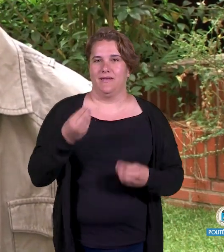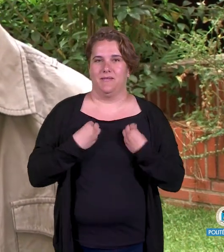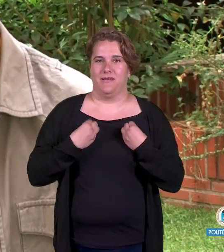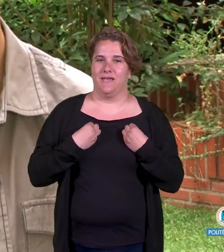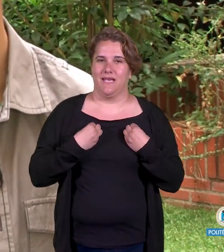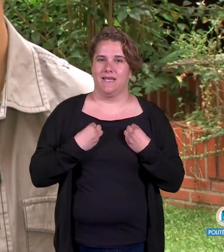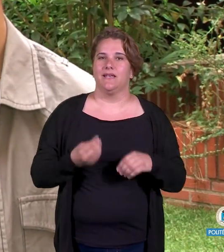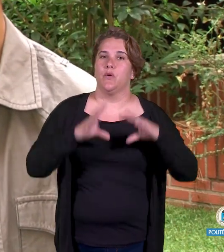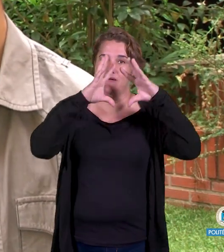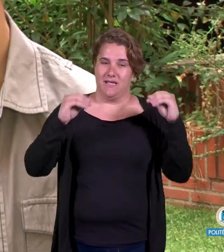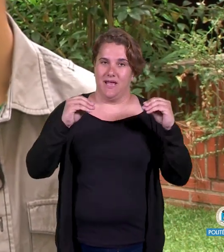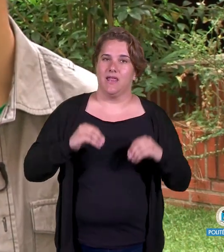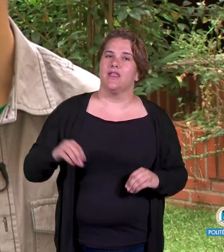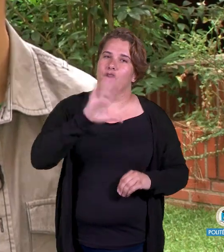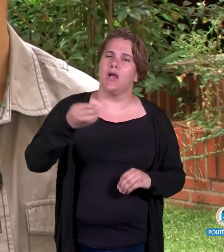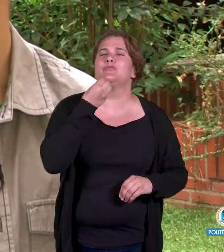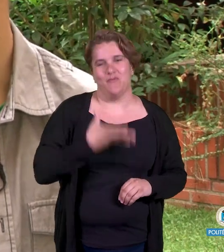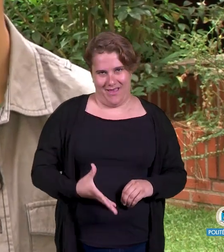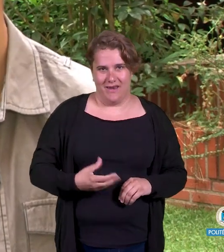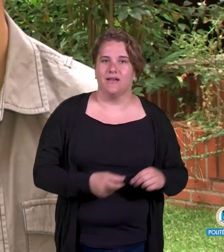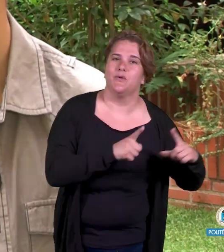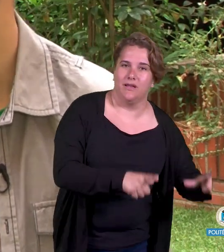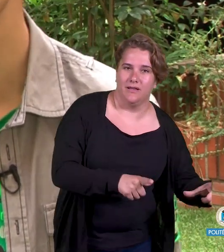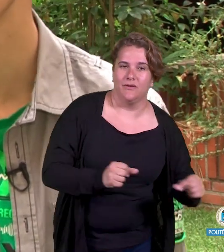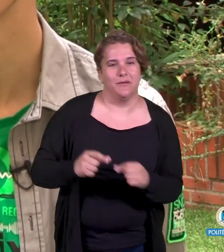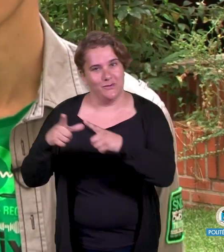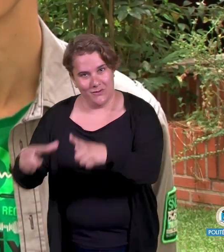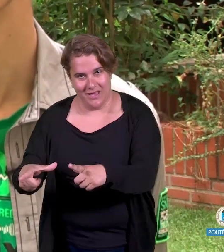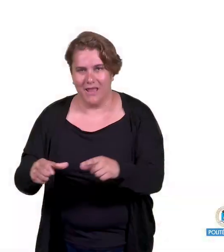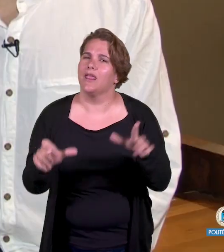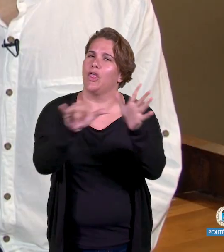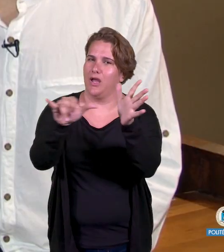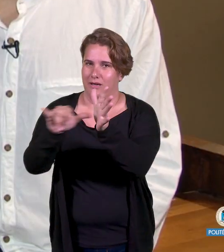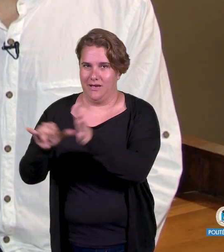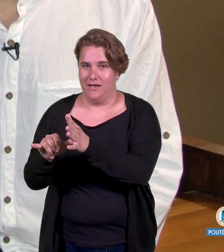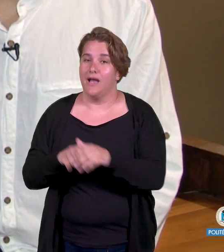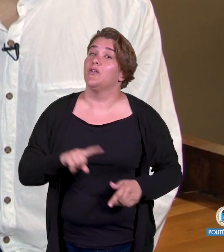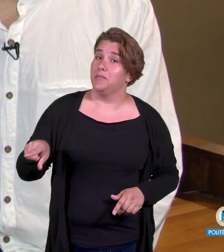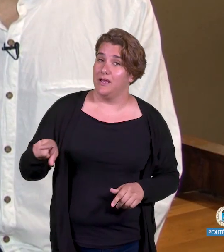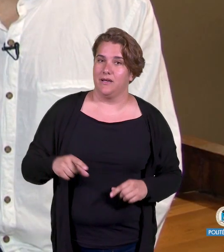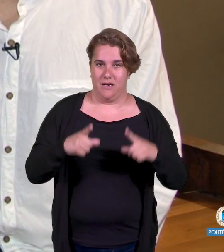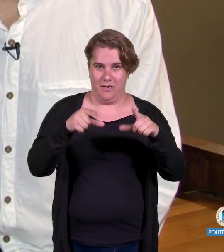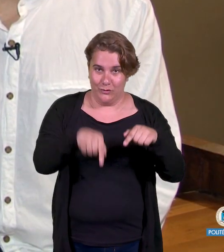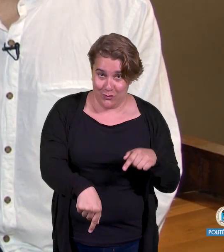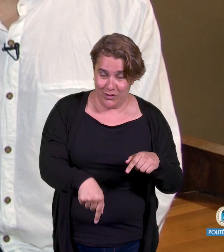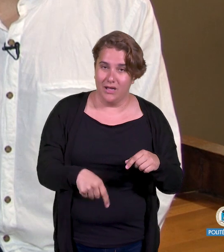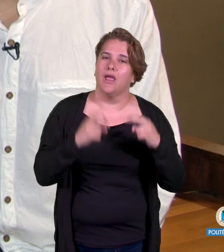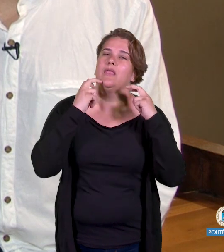universitaria están muy bien conectados e incluso el de campus sur tiene cercanías, tiene metro, está bien. Por la calidad de la enseñanza, desde